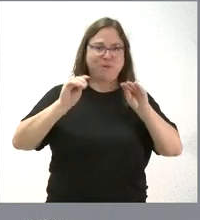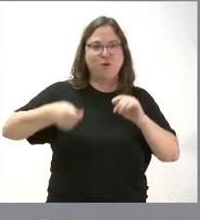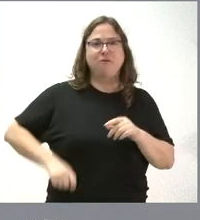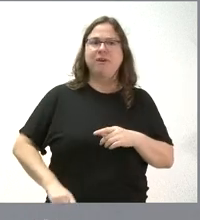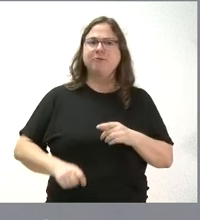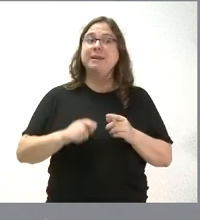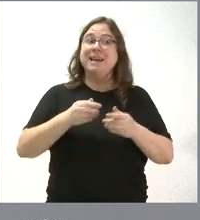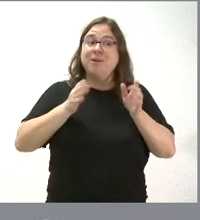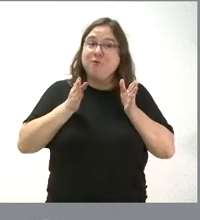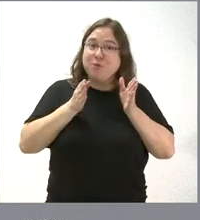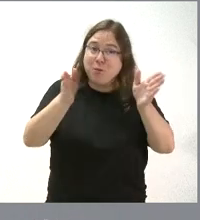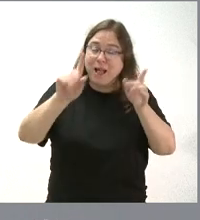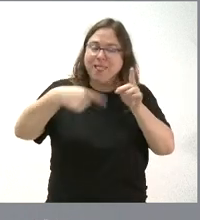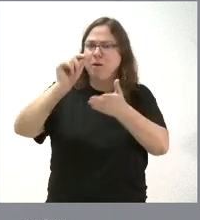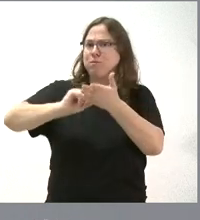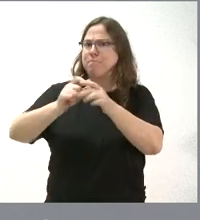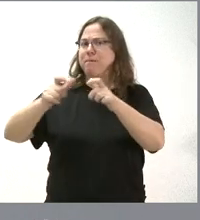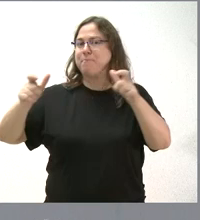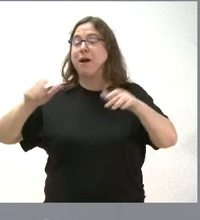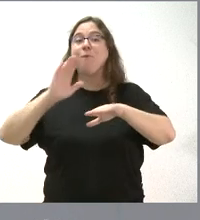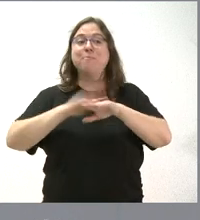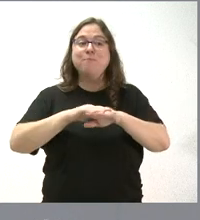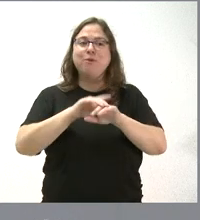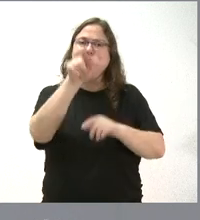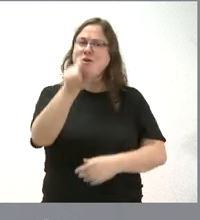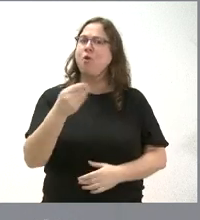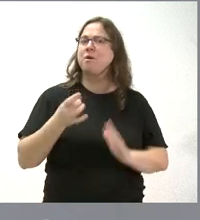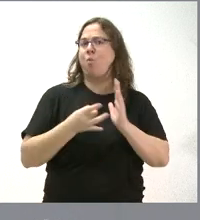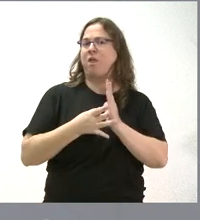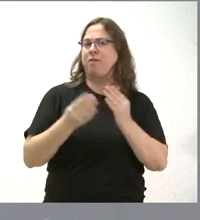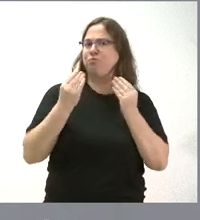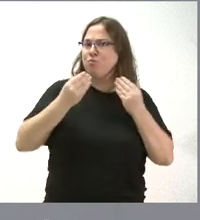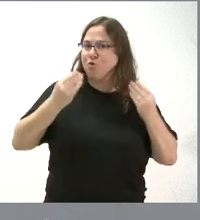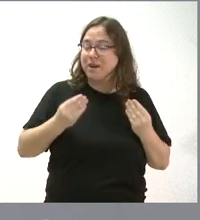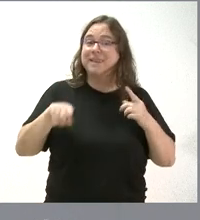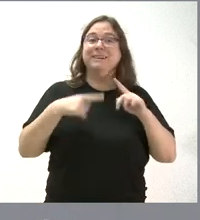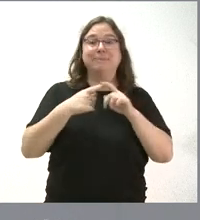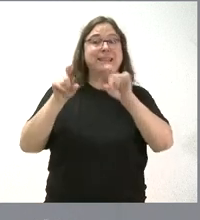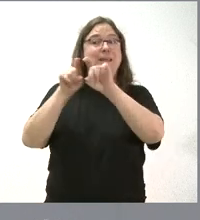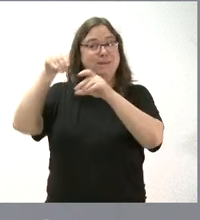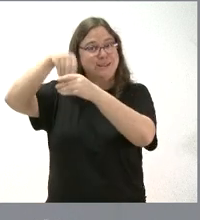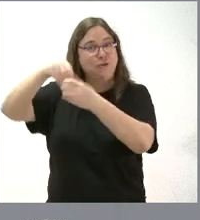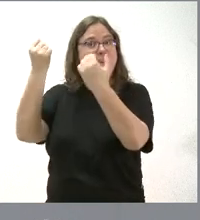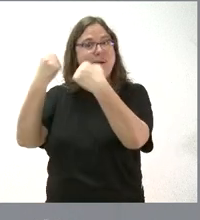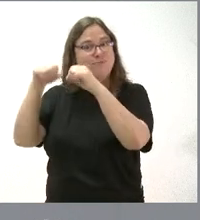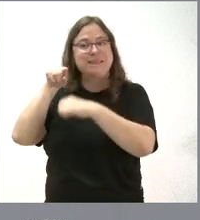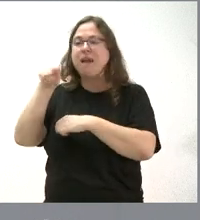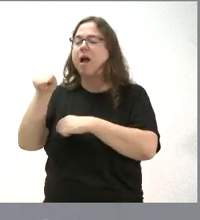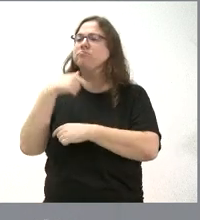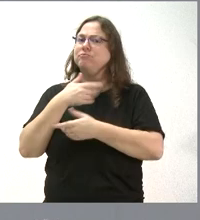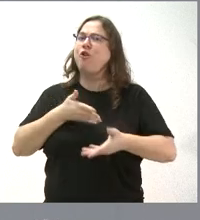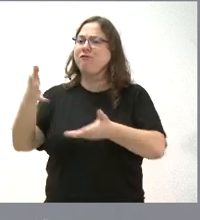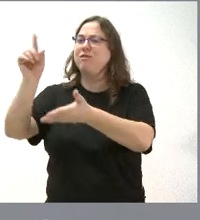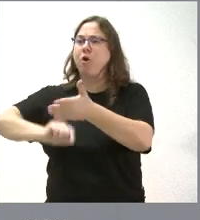la alta cualificación de los jóvenes que ahí se forman, sino también por el hecho de que muchas de las empresas donde se han formado son las primeras luego en